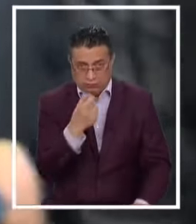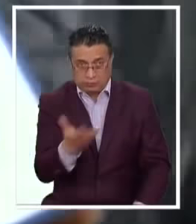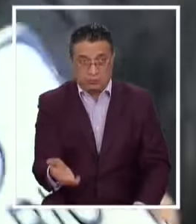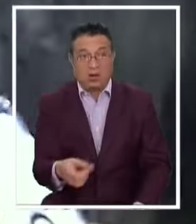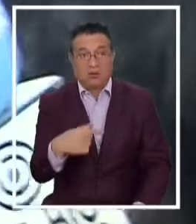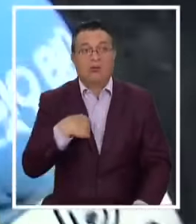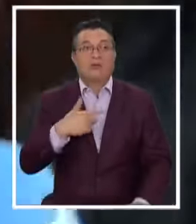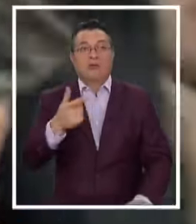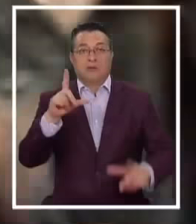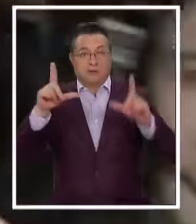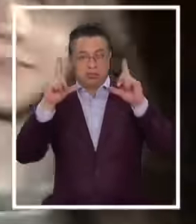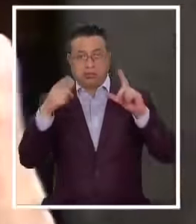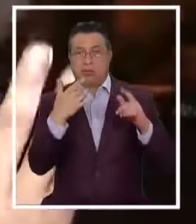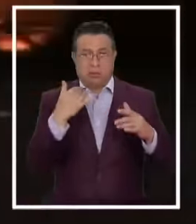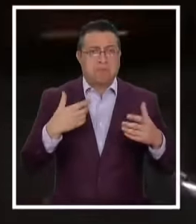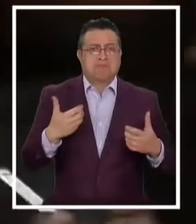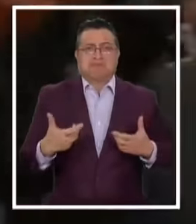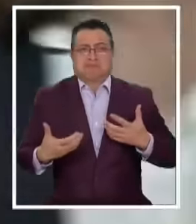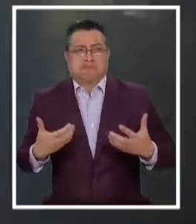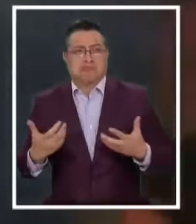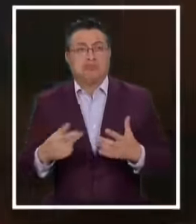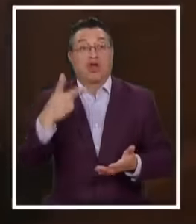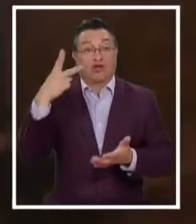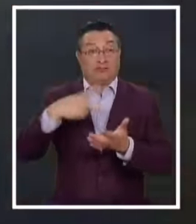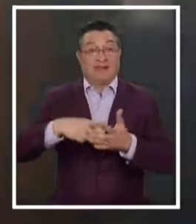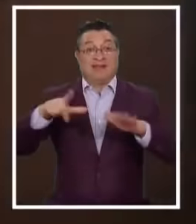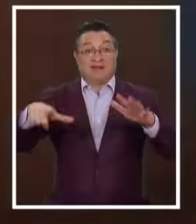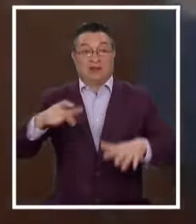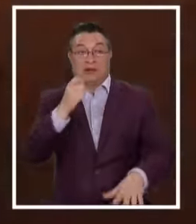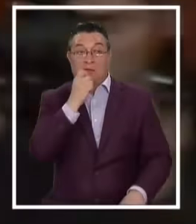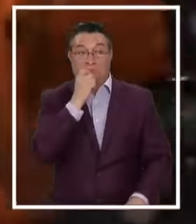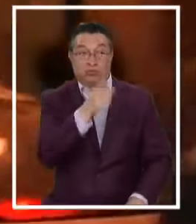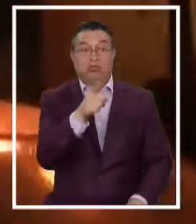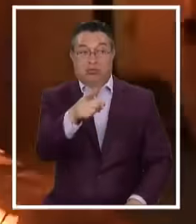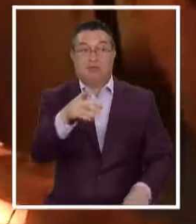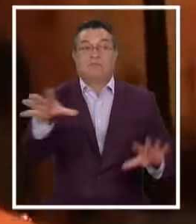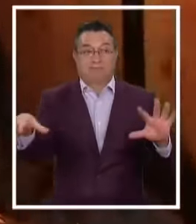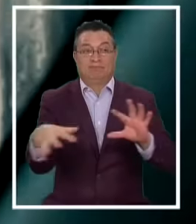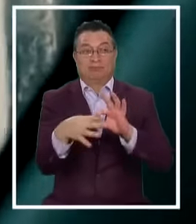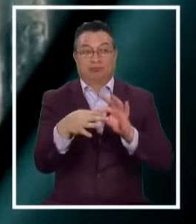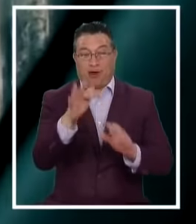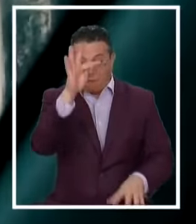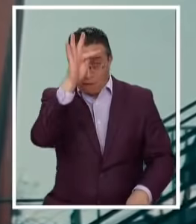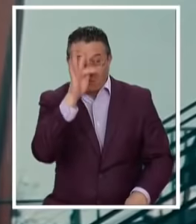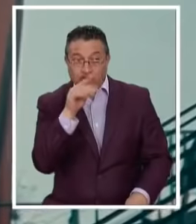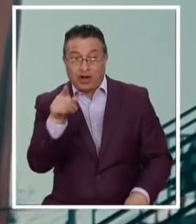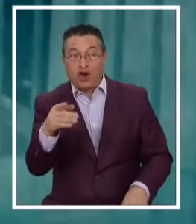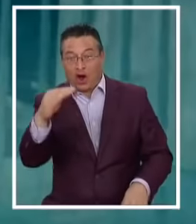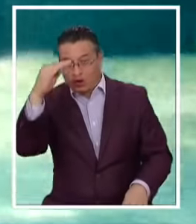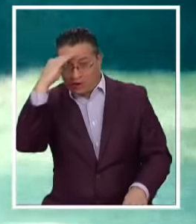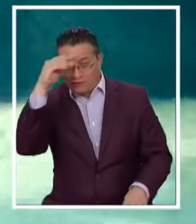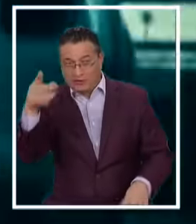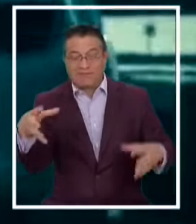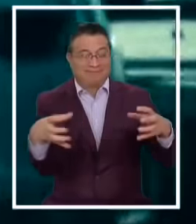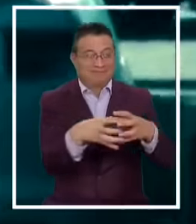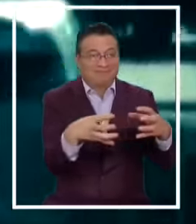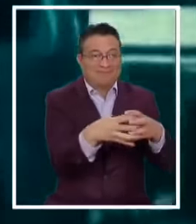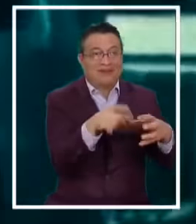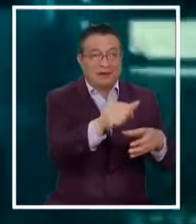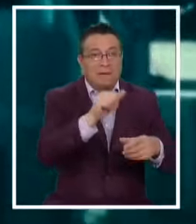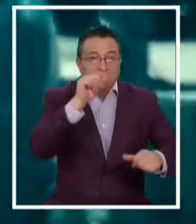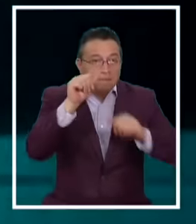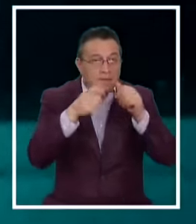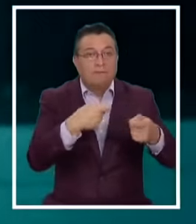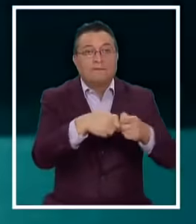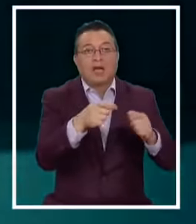Desafiante ante las cámaras De informe especial Que en 2017 Denunció los presuntos Vínculos de funcionarios De su confianza Con bandas dedicadas Al